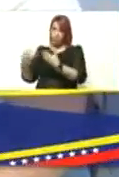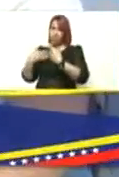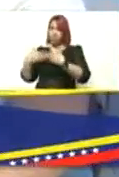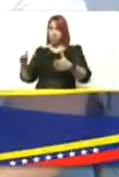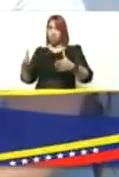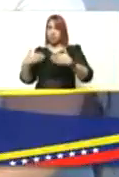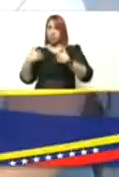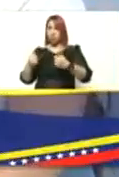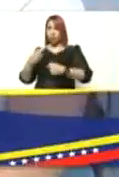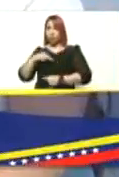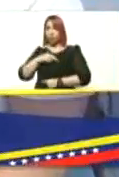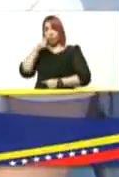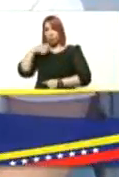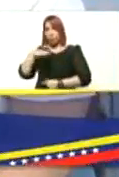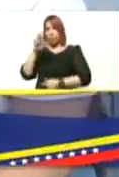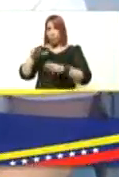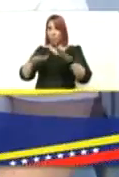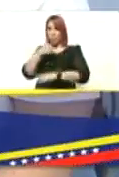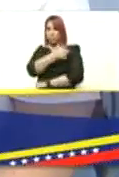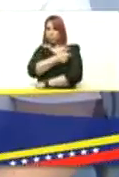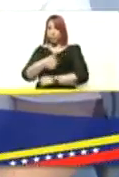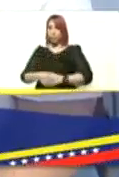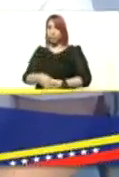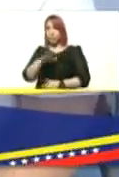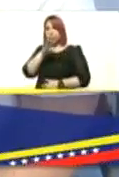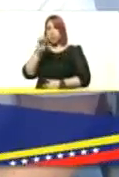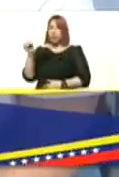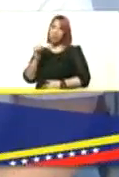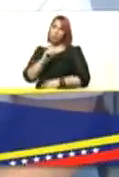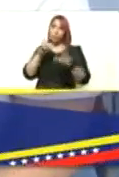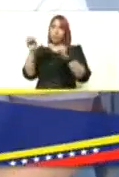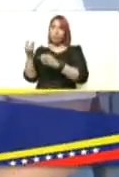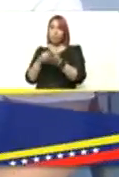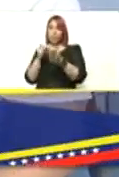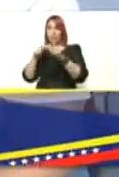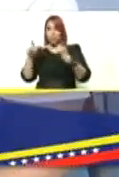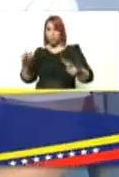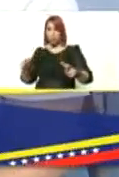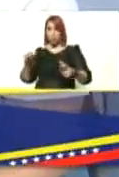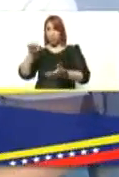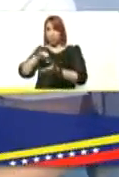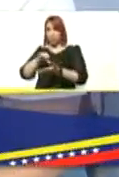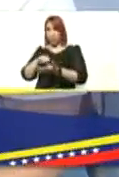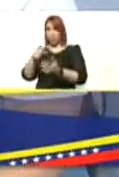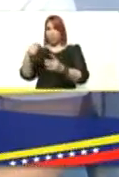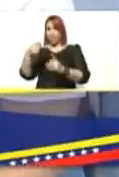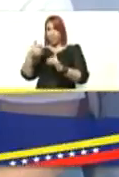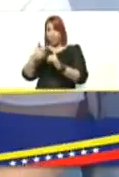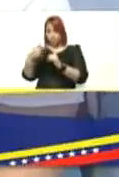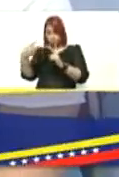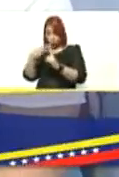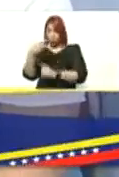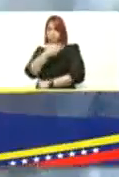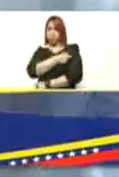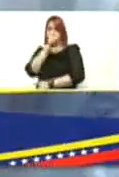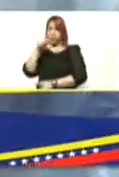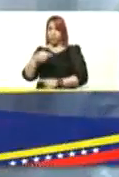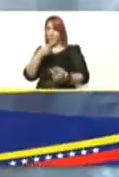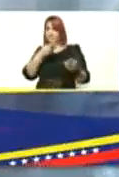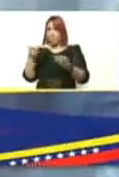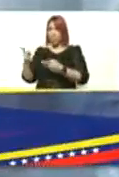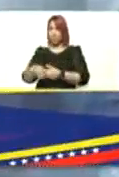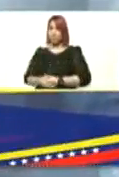pueblo estamos vacunando aproximadamente entre 500 y 600 personas en este centro de vacunación masiva según la indicación de